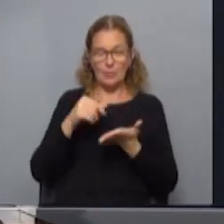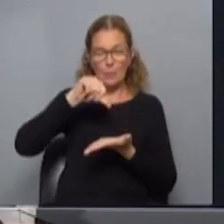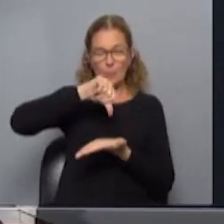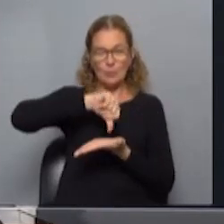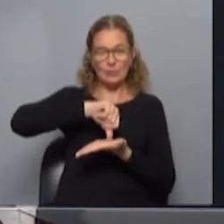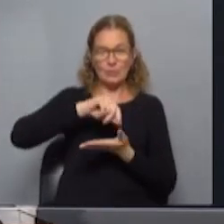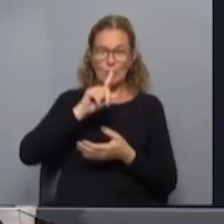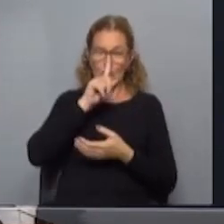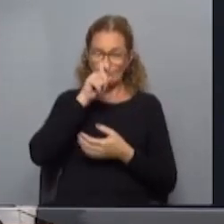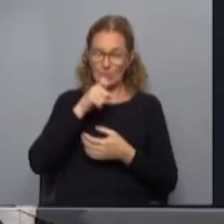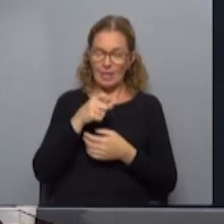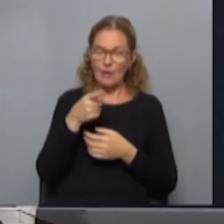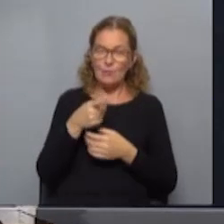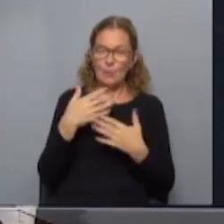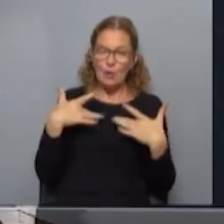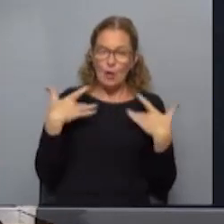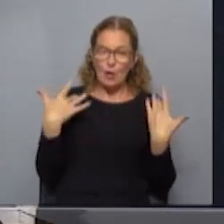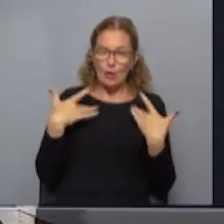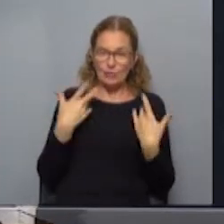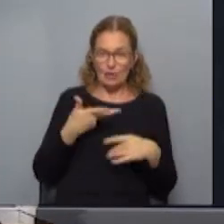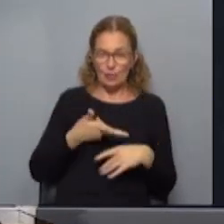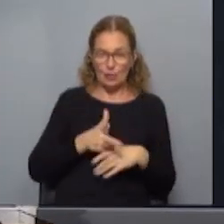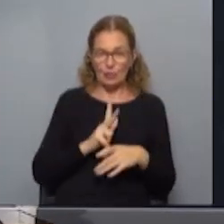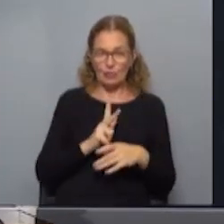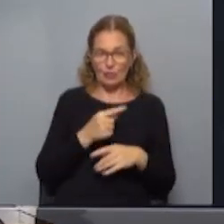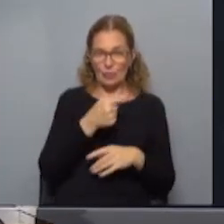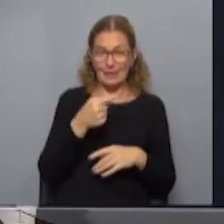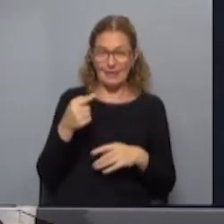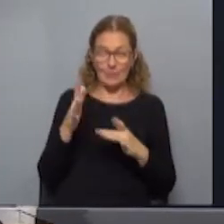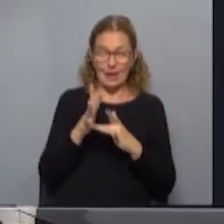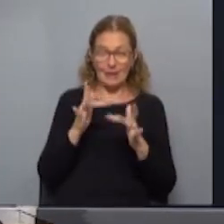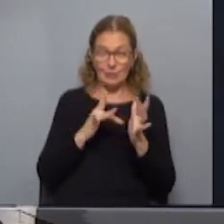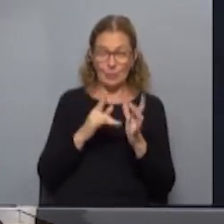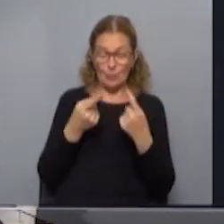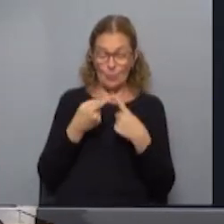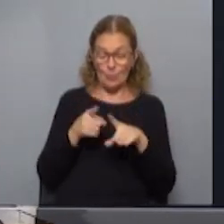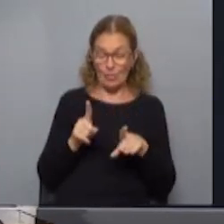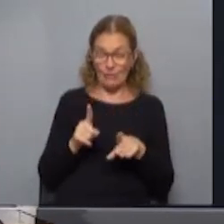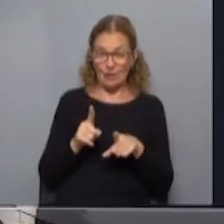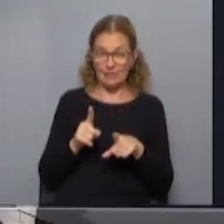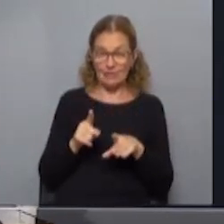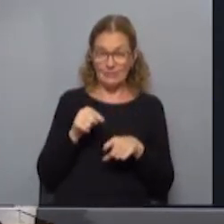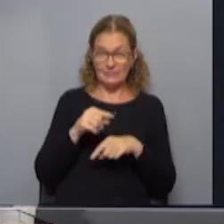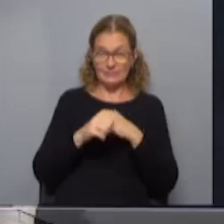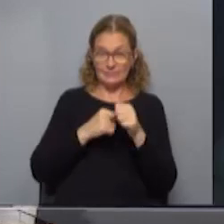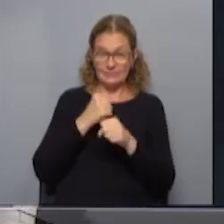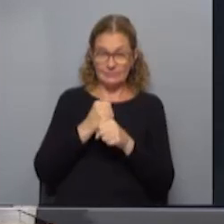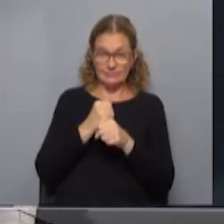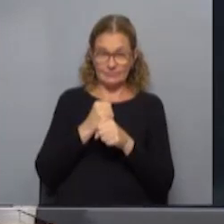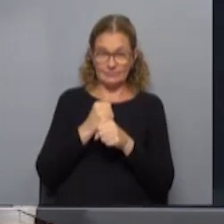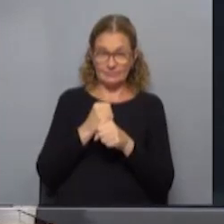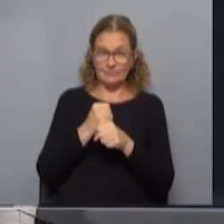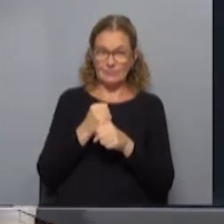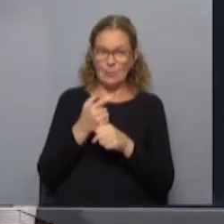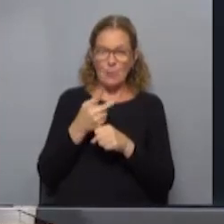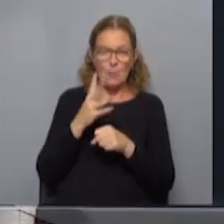del país. Nosotros muy contentos en Rocha, con una semana de turismo un poco diferente, este año aportando mucho a los sabores